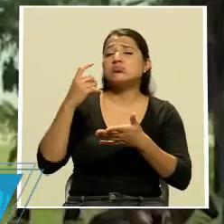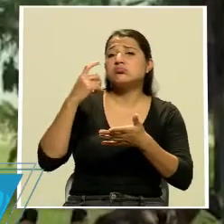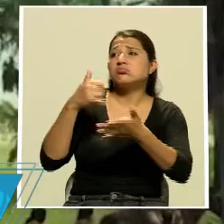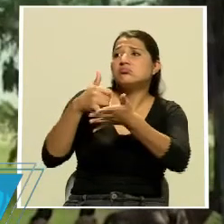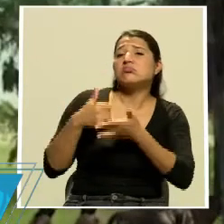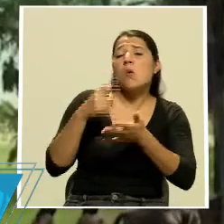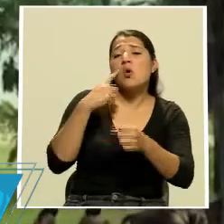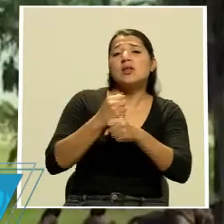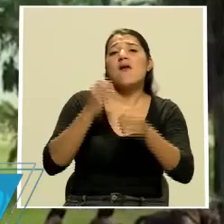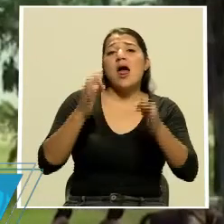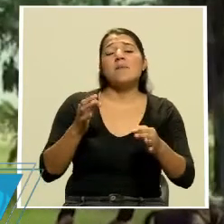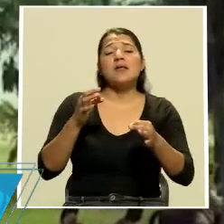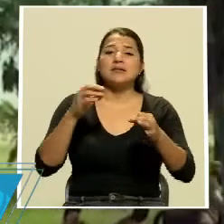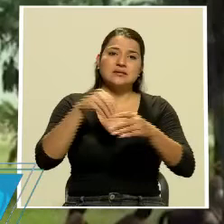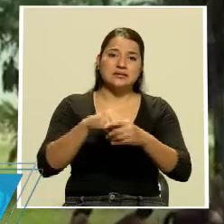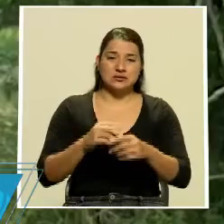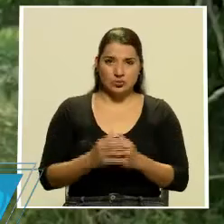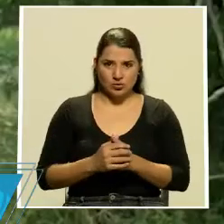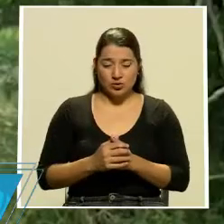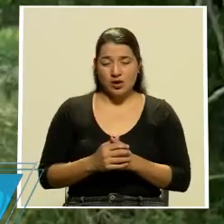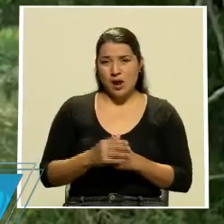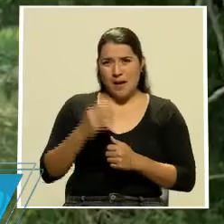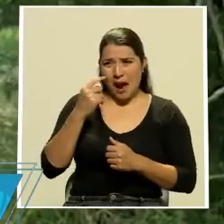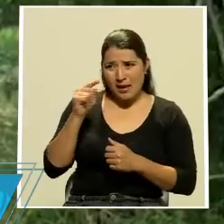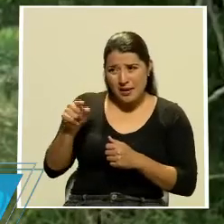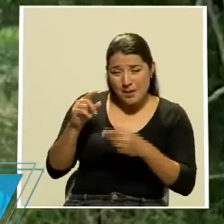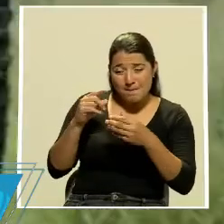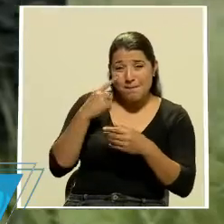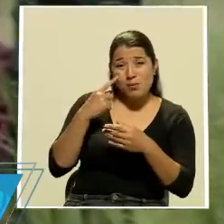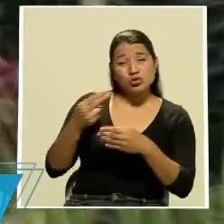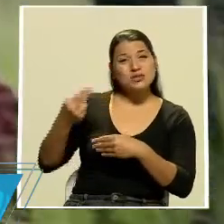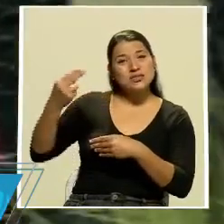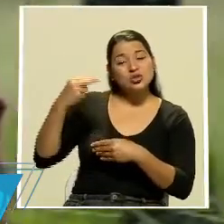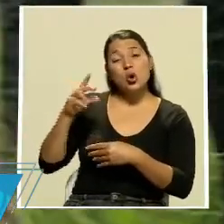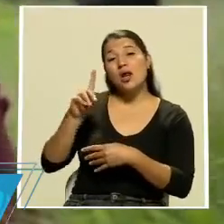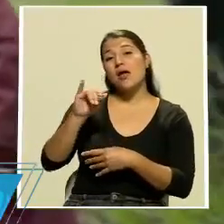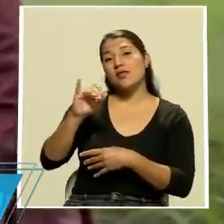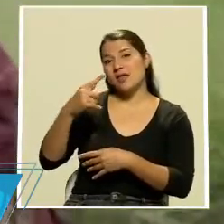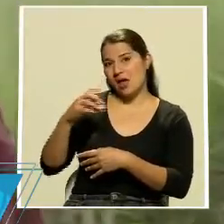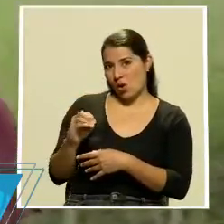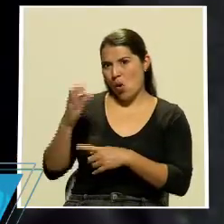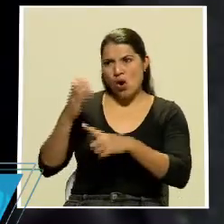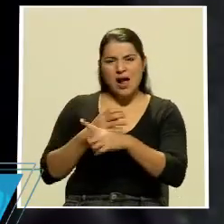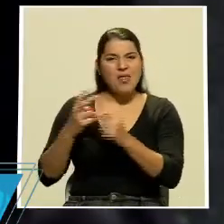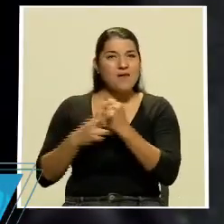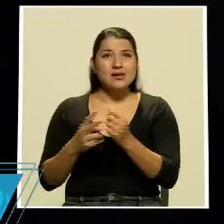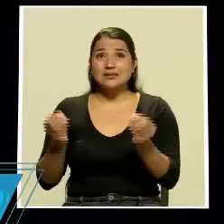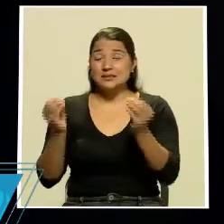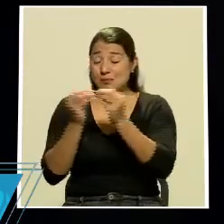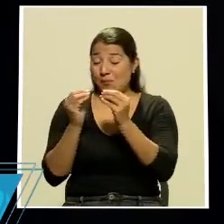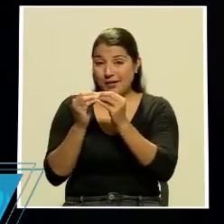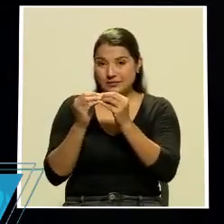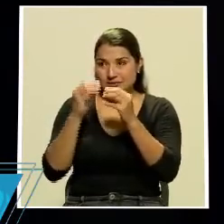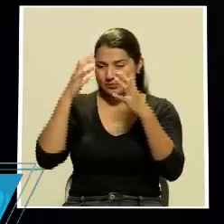funcionario de la corona española en la película vemos fragmentos de la vida y el entorno de Don Diego de Sama cada vez más delirantes e incontrolables esos fragmentos son